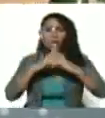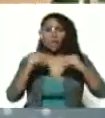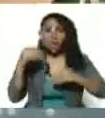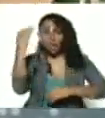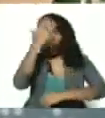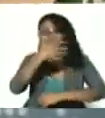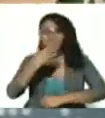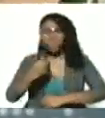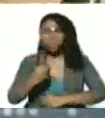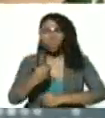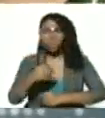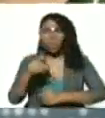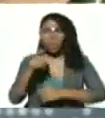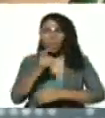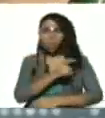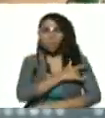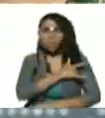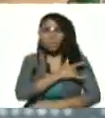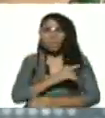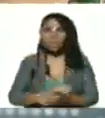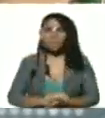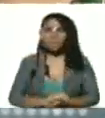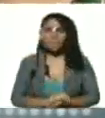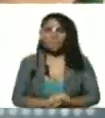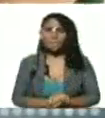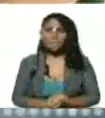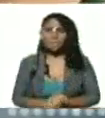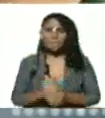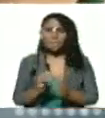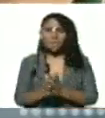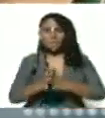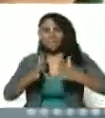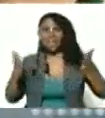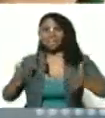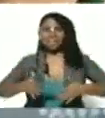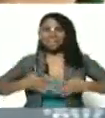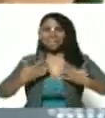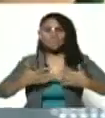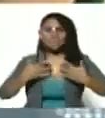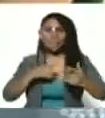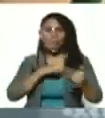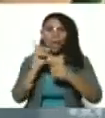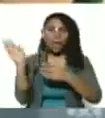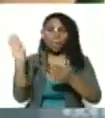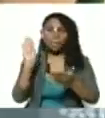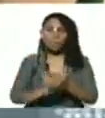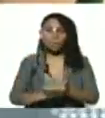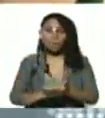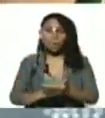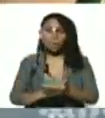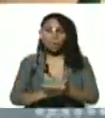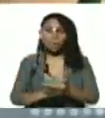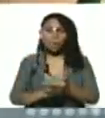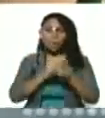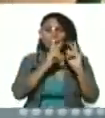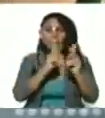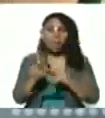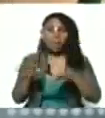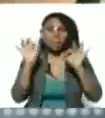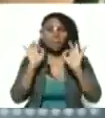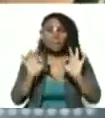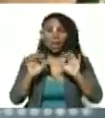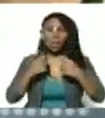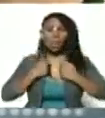juventud en las universidades es una gran felicidad ahí estableceremos planes especiales con